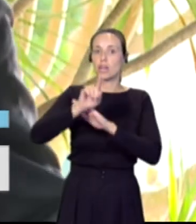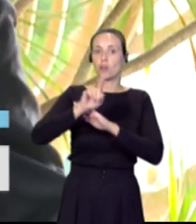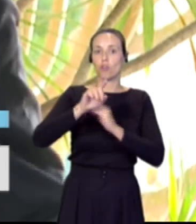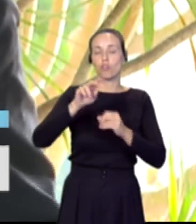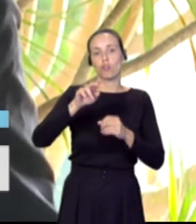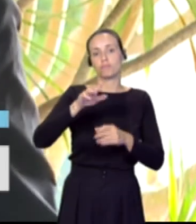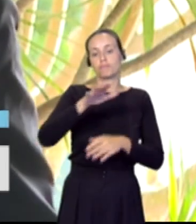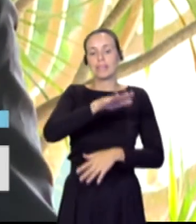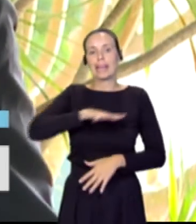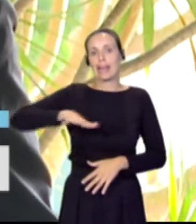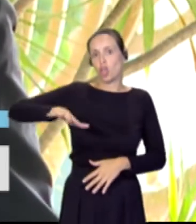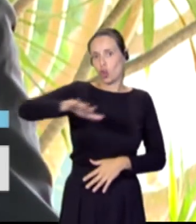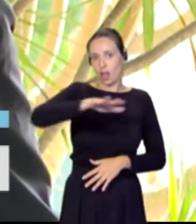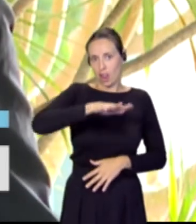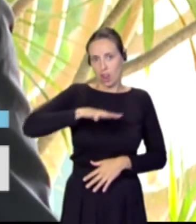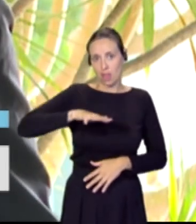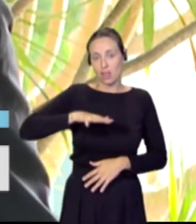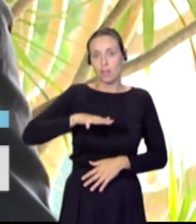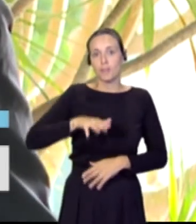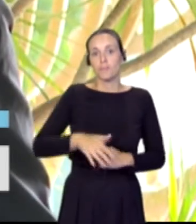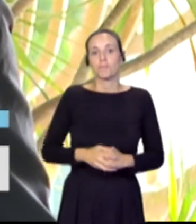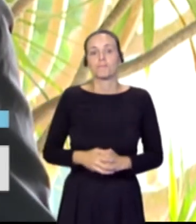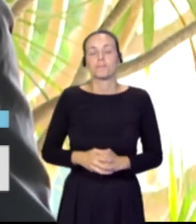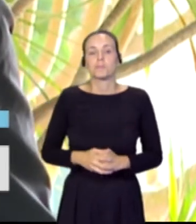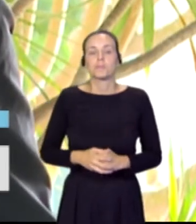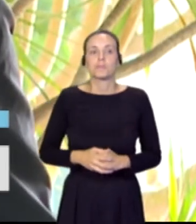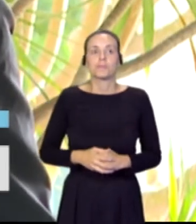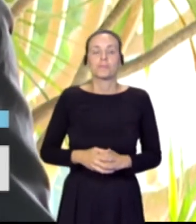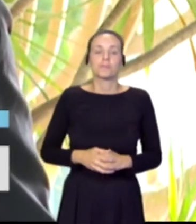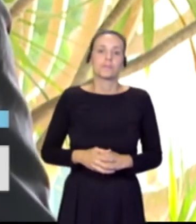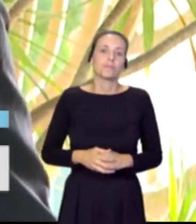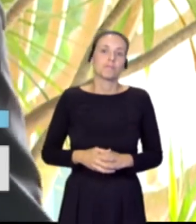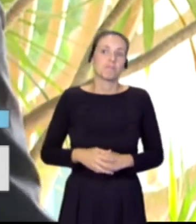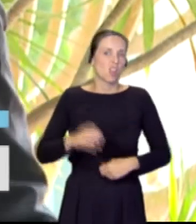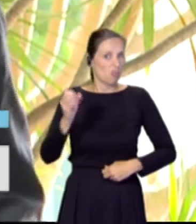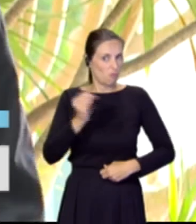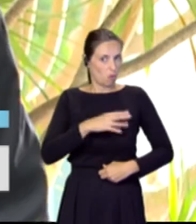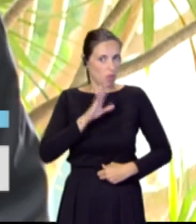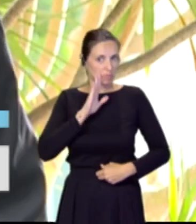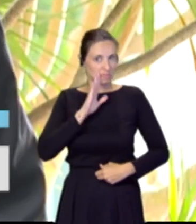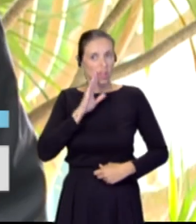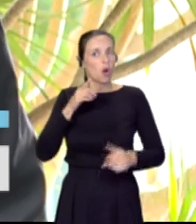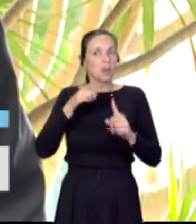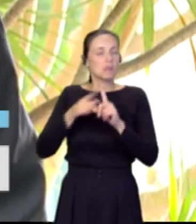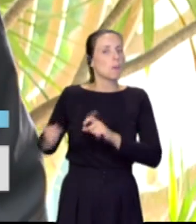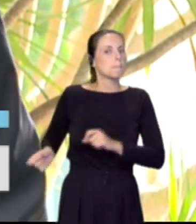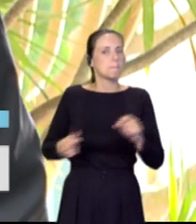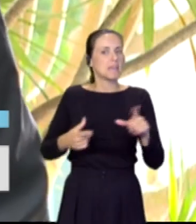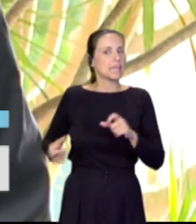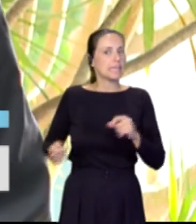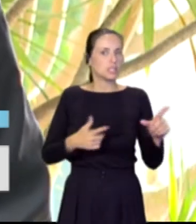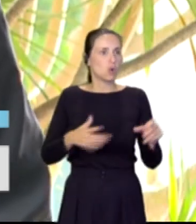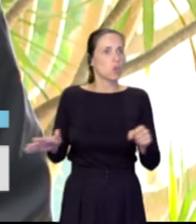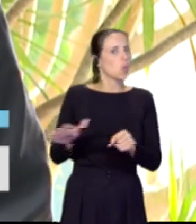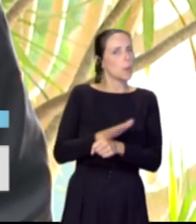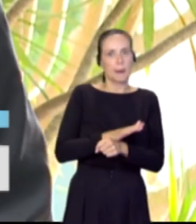normalmente no está previsto para financiar gasto de inmigración, pero la